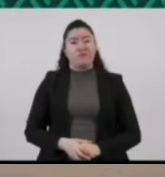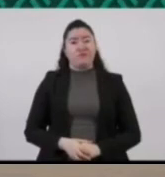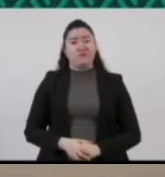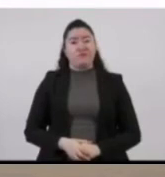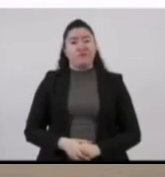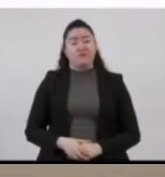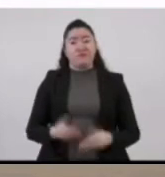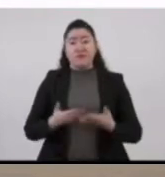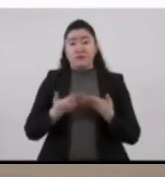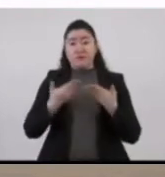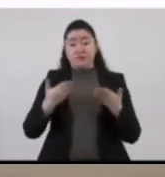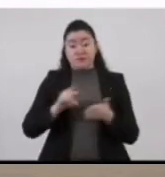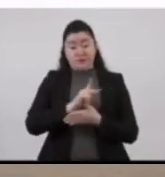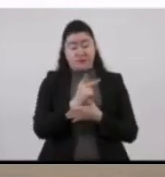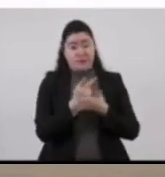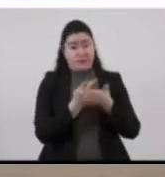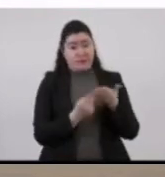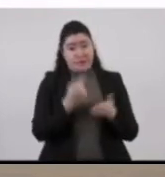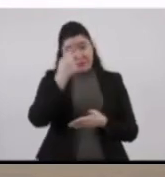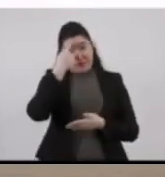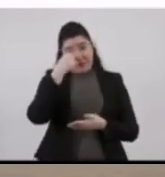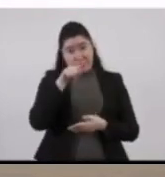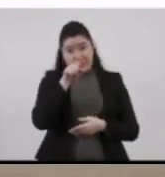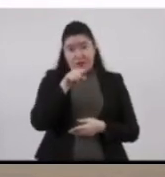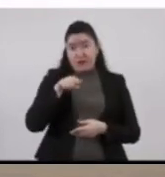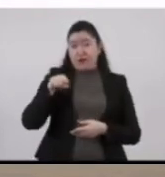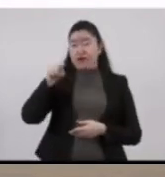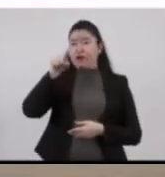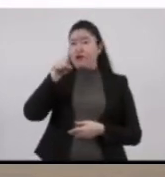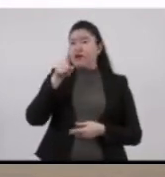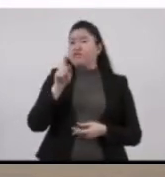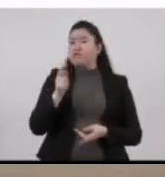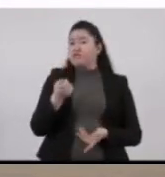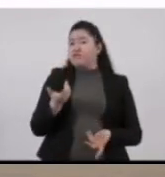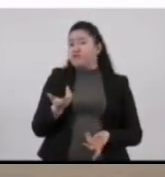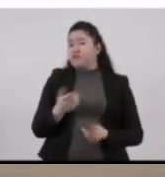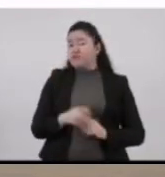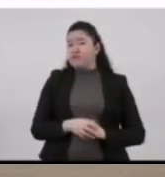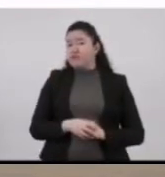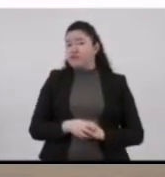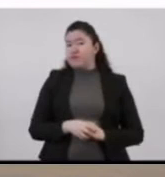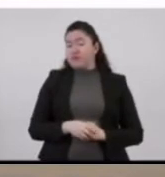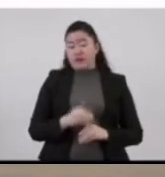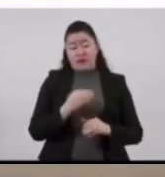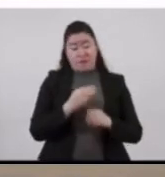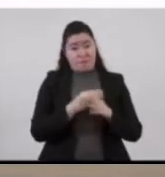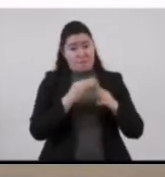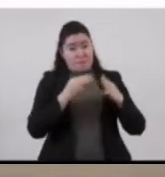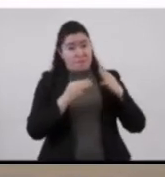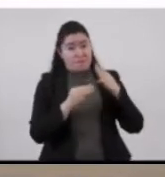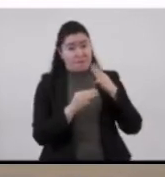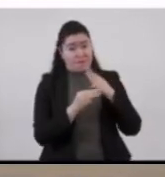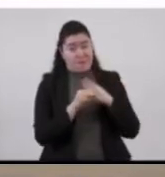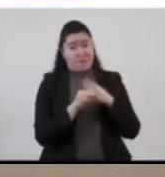En cuanto al programa para el retiro de los elementos que